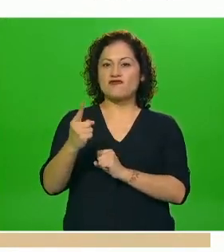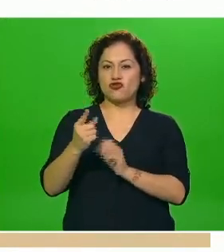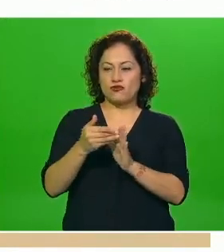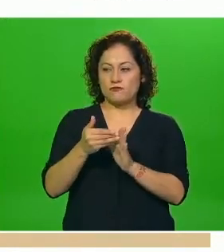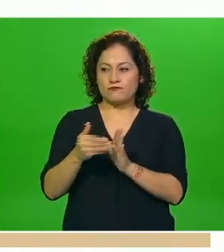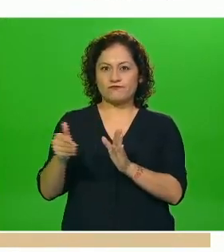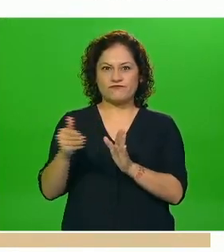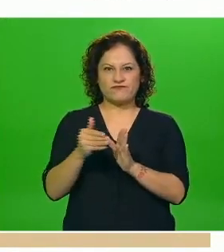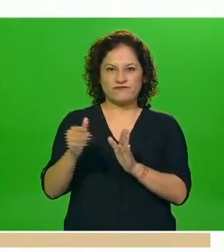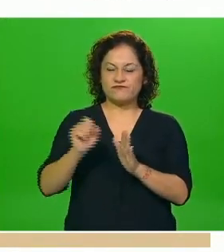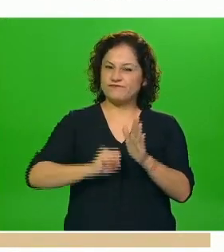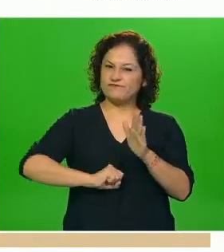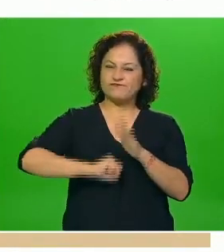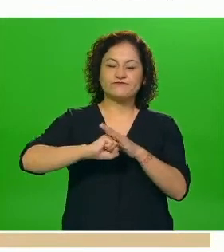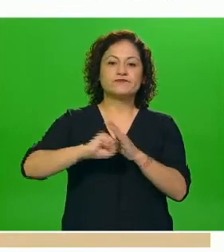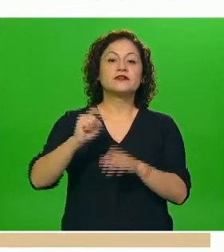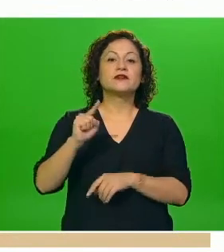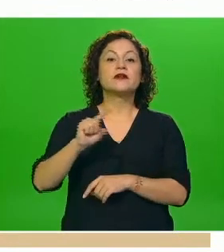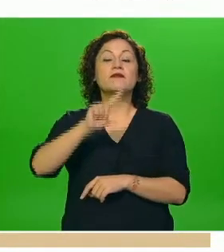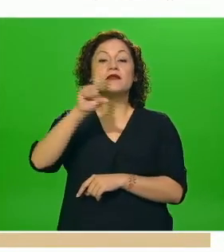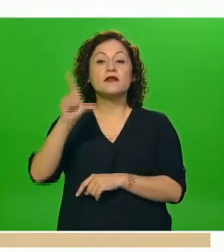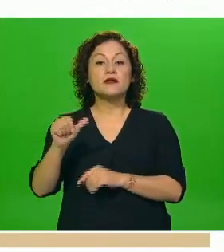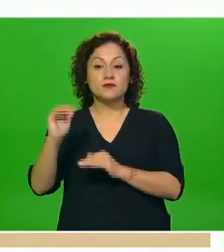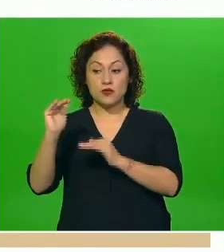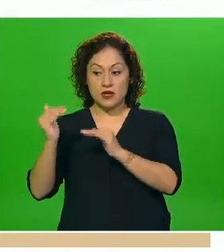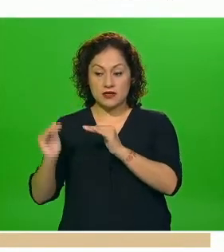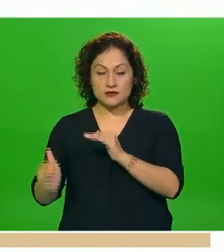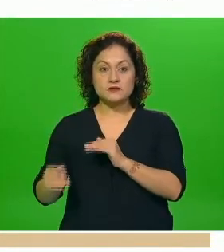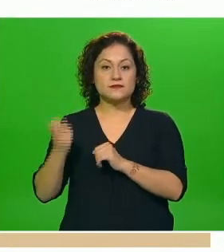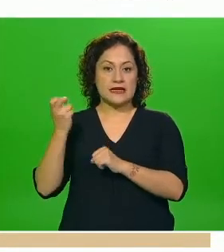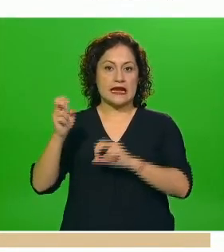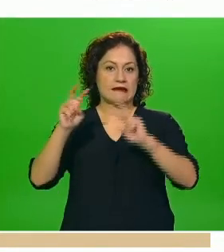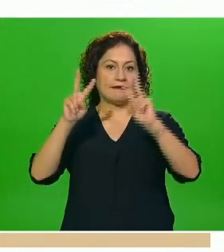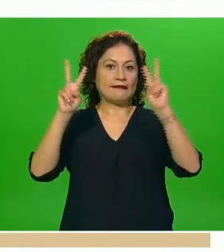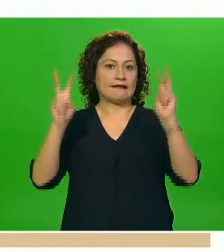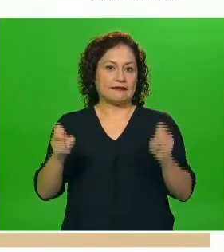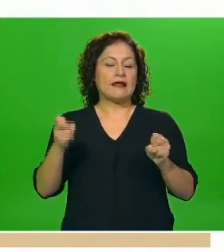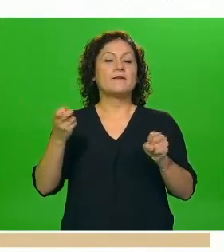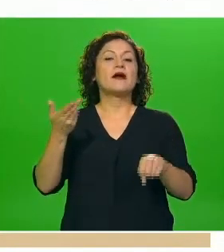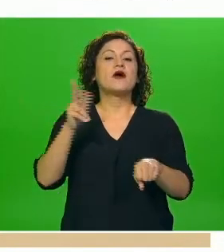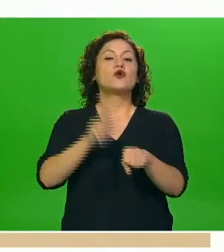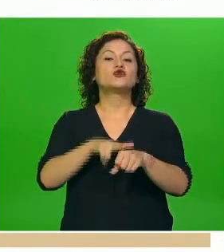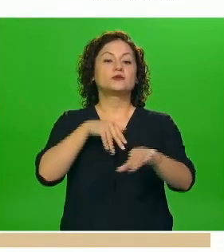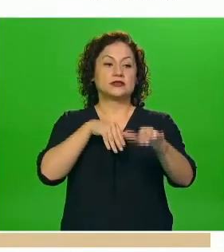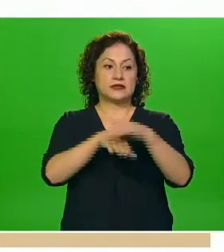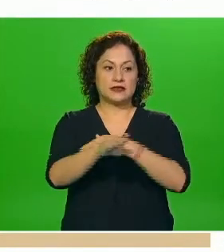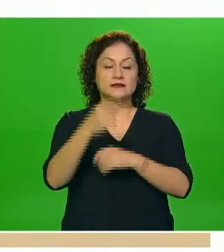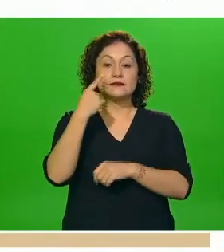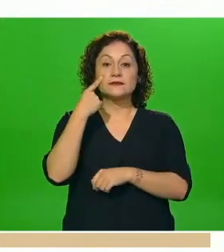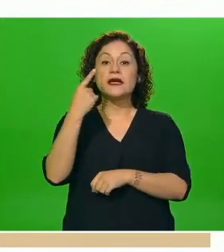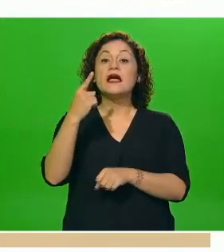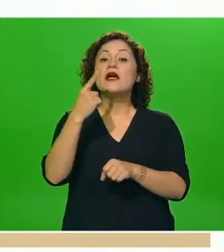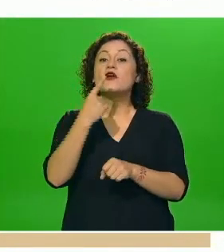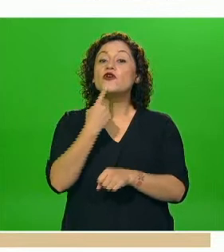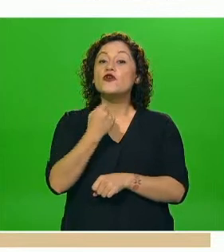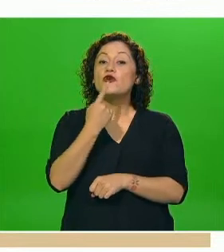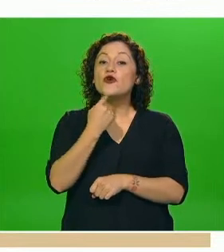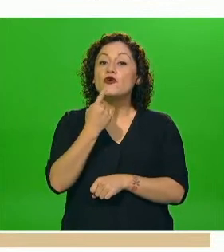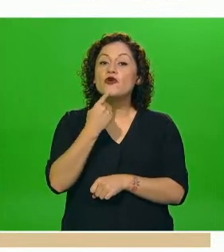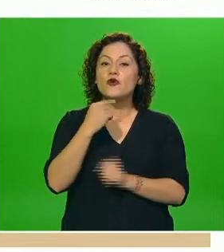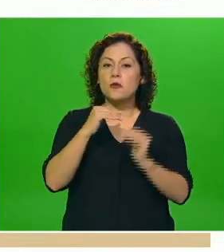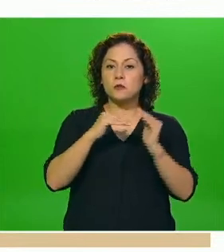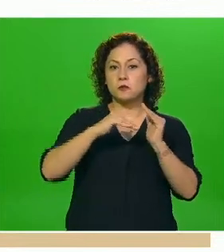en la en la ocupación de camas generales en la ocupación de la línea roja ustedes pueden ver cómo se ha ido